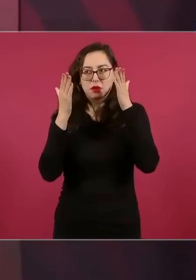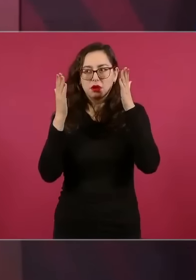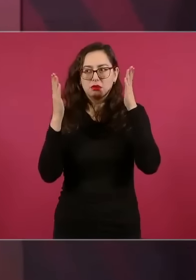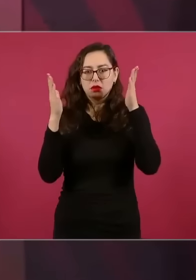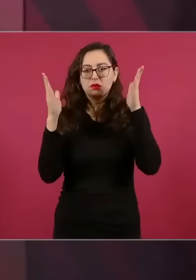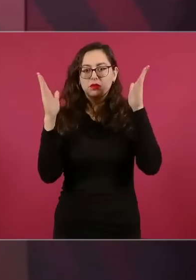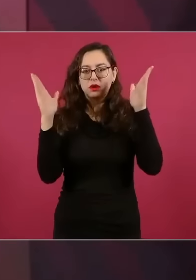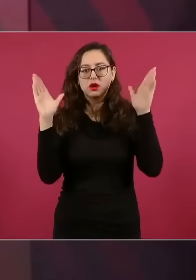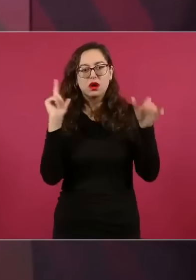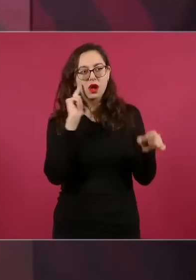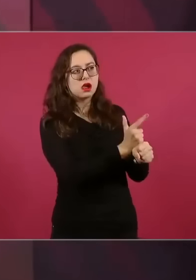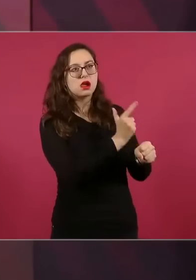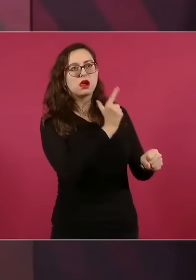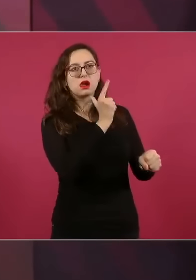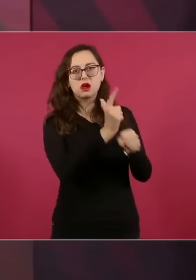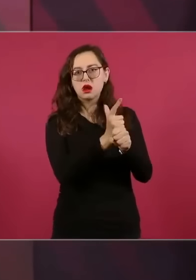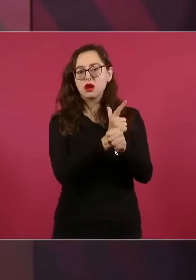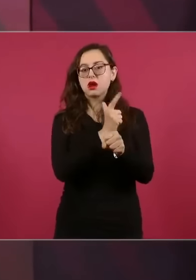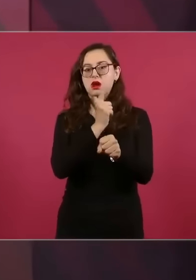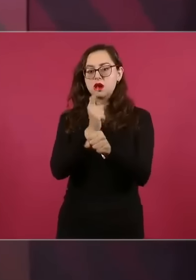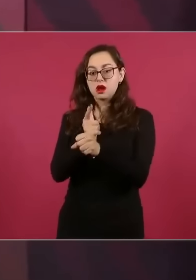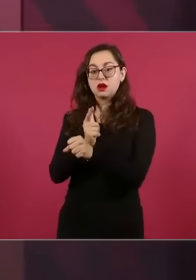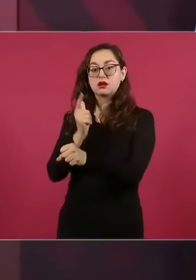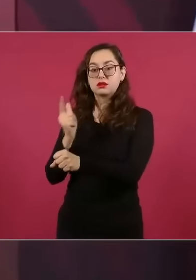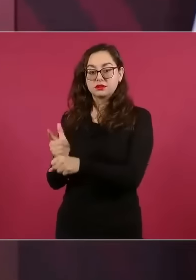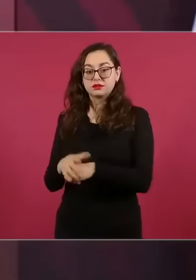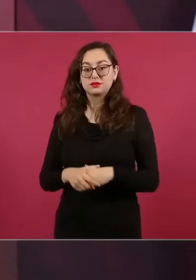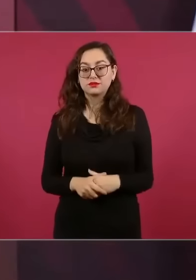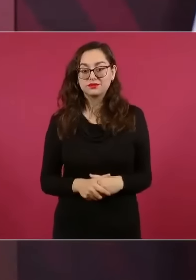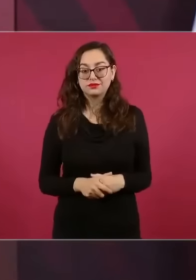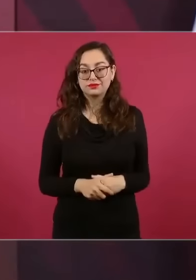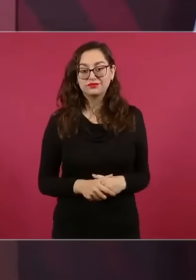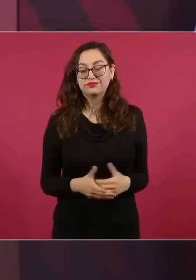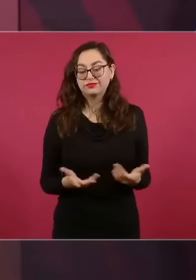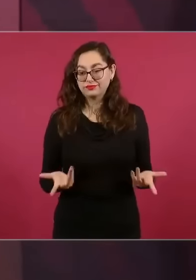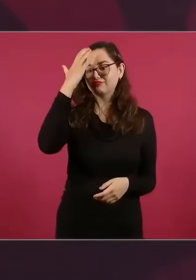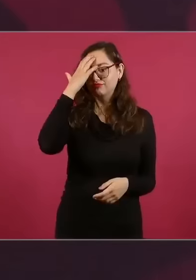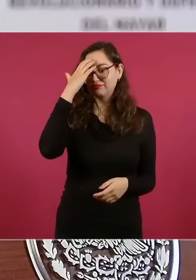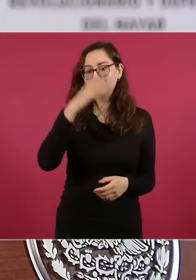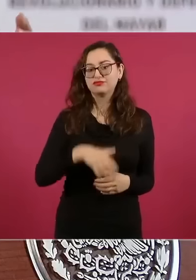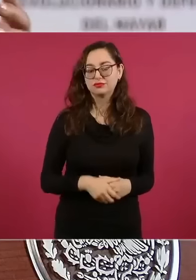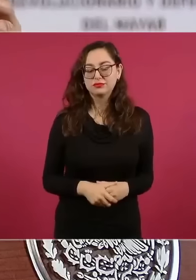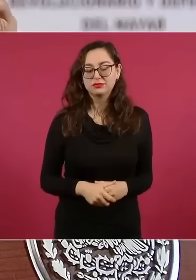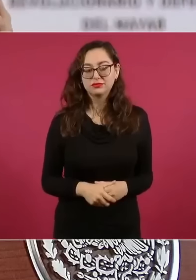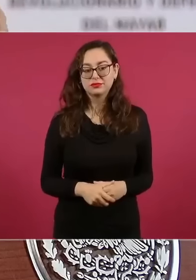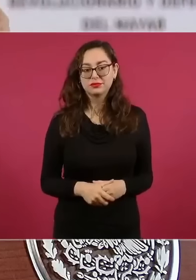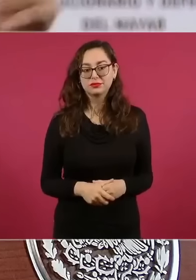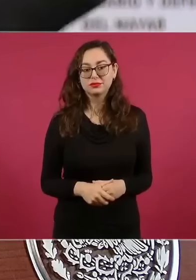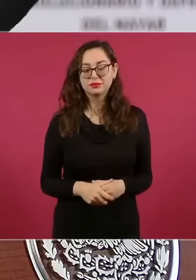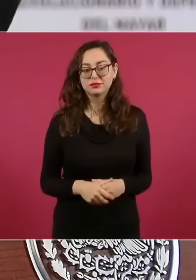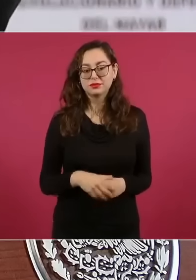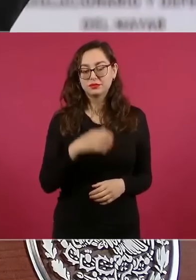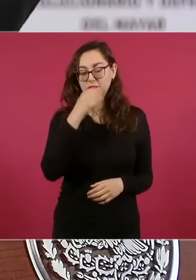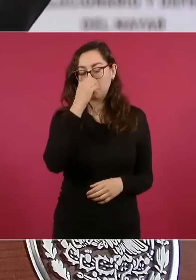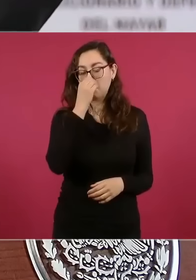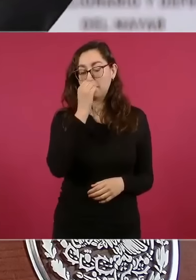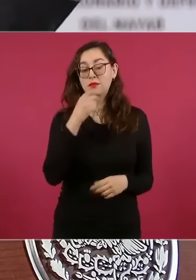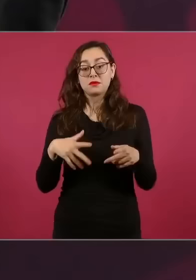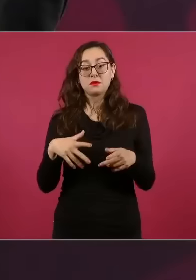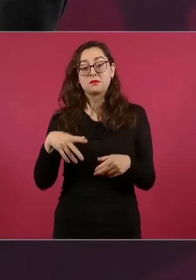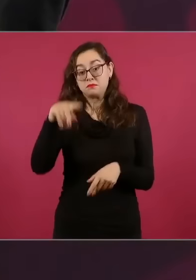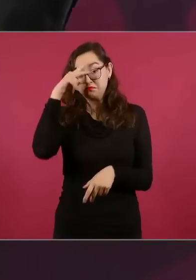uno de los pueblos con menos analfabetismo político aquí hay millones de